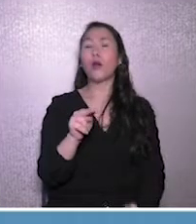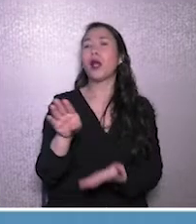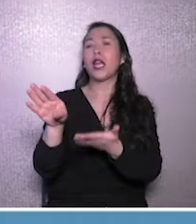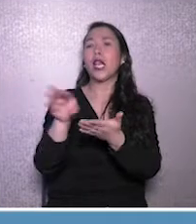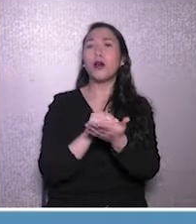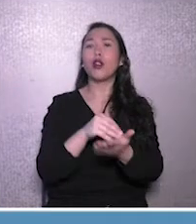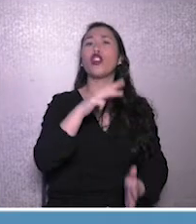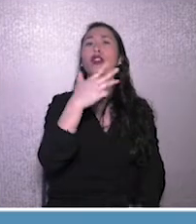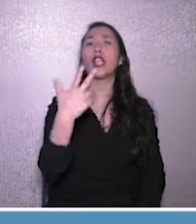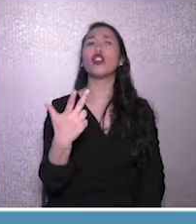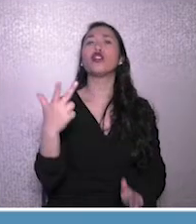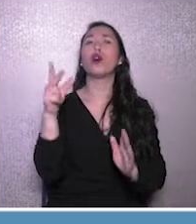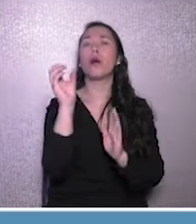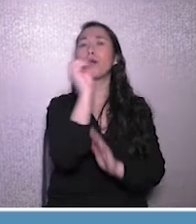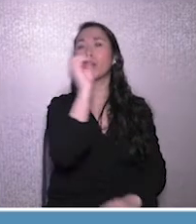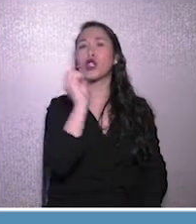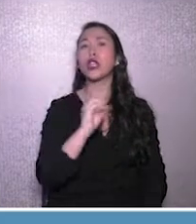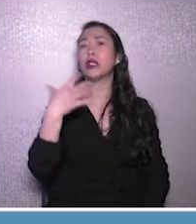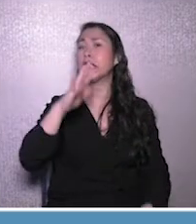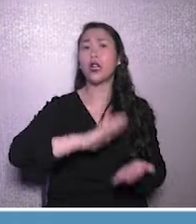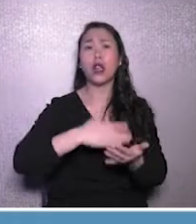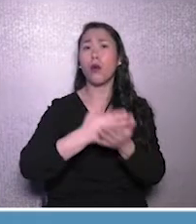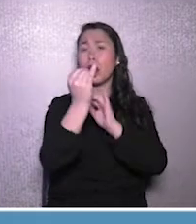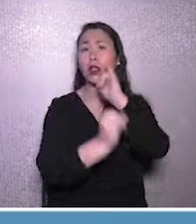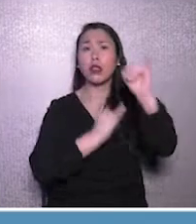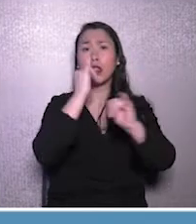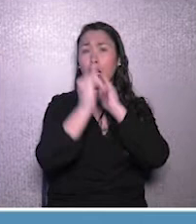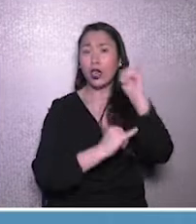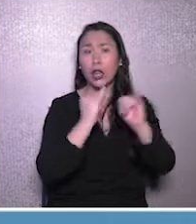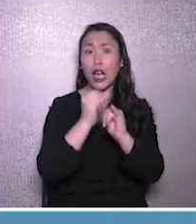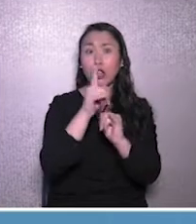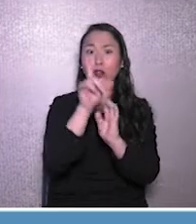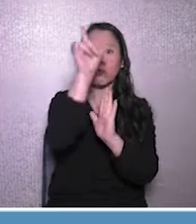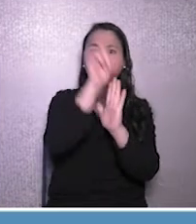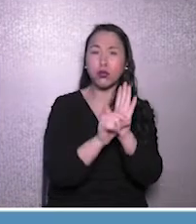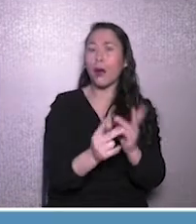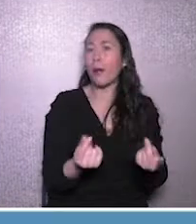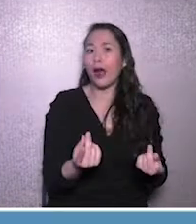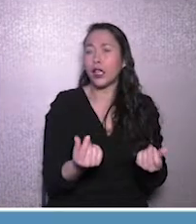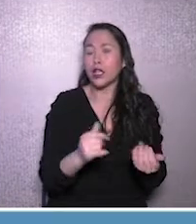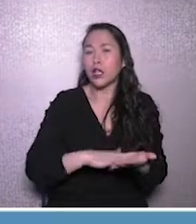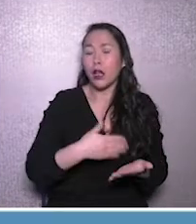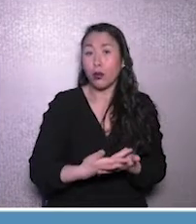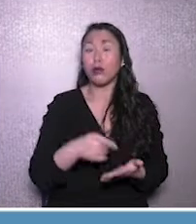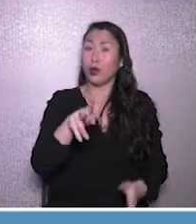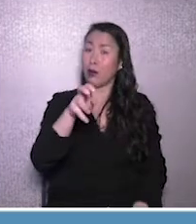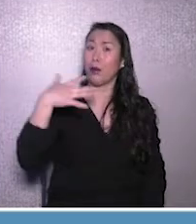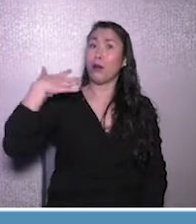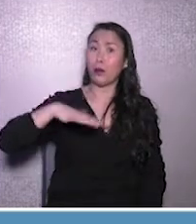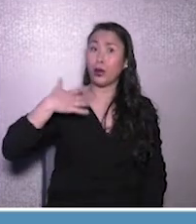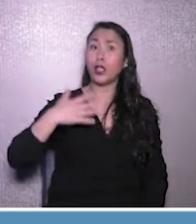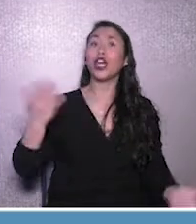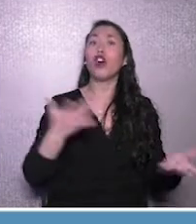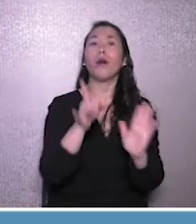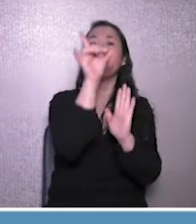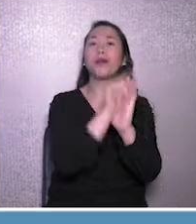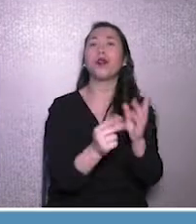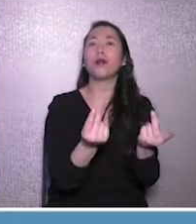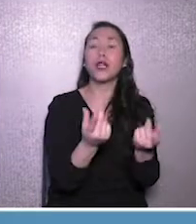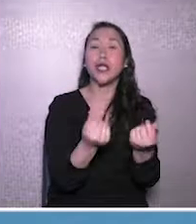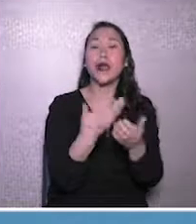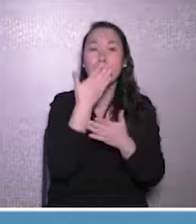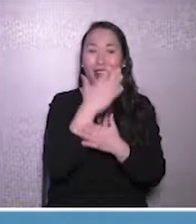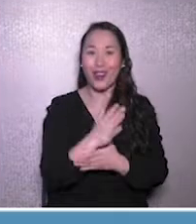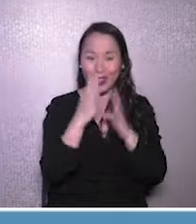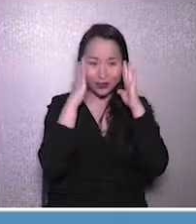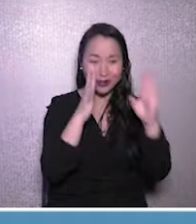98% ya está con salud online. Costo del sistema de salud cayó, tema muy importante siempre. Cómo soy capaz de reducir costo y mejorar la atención.